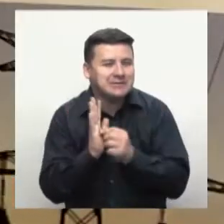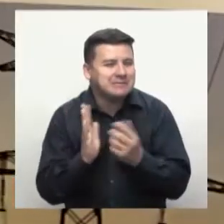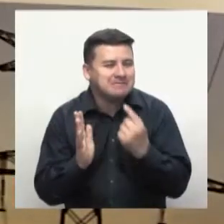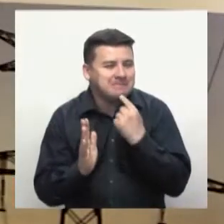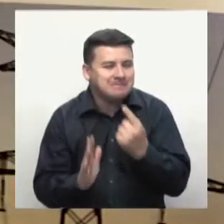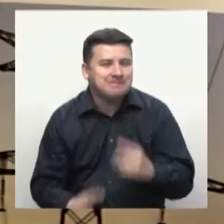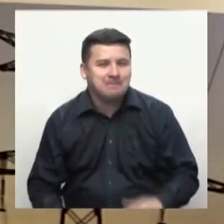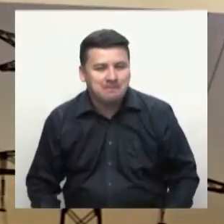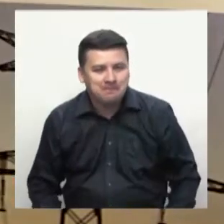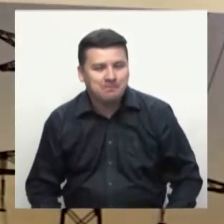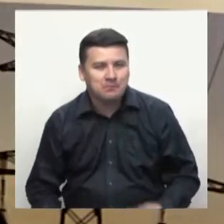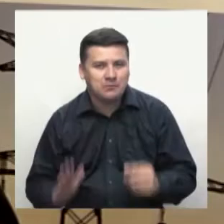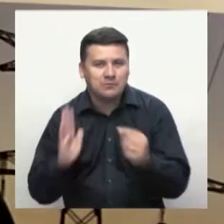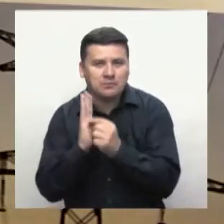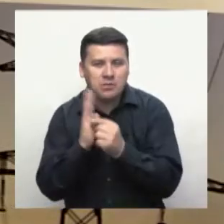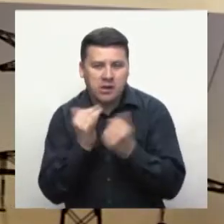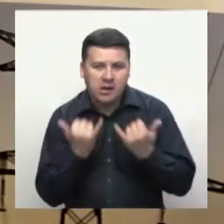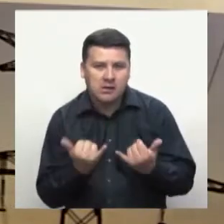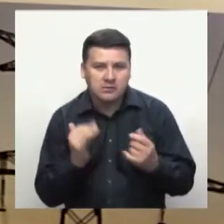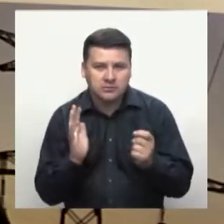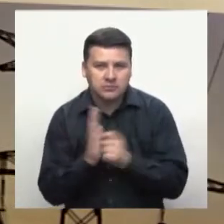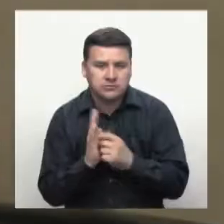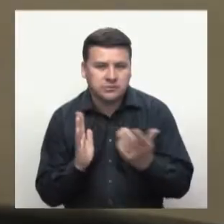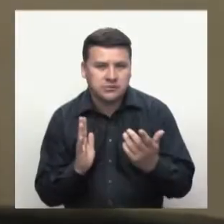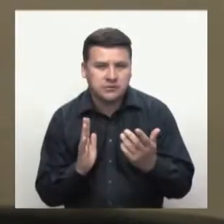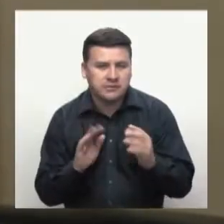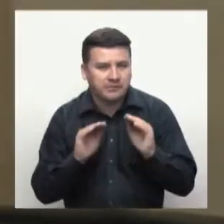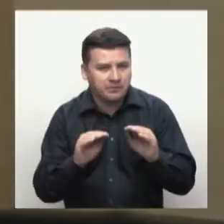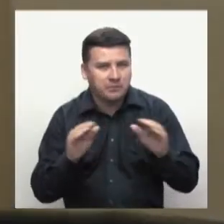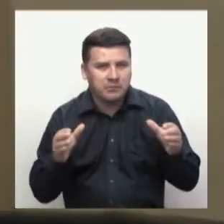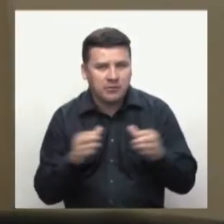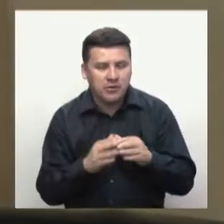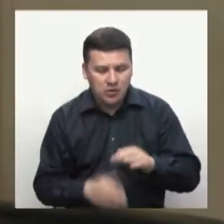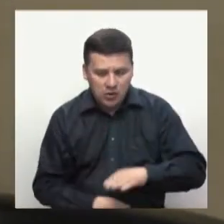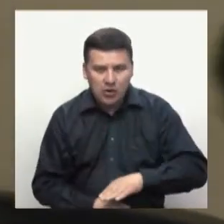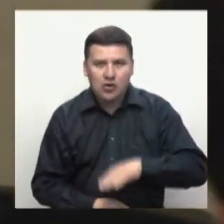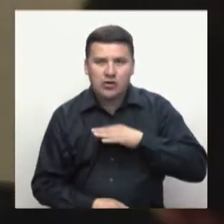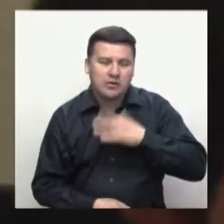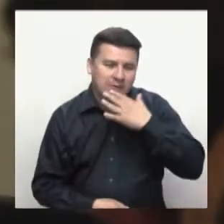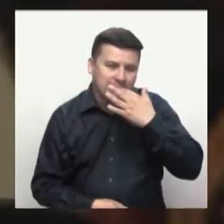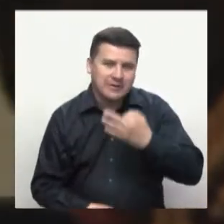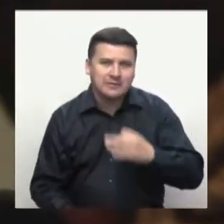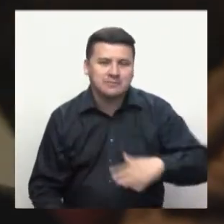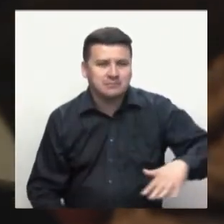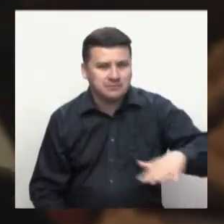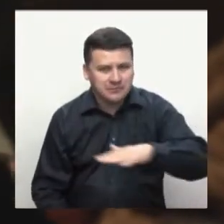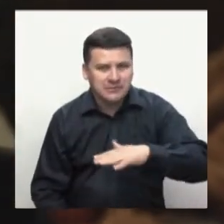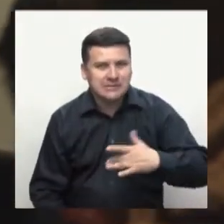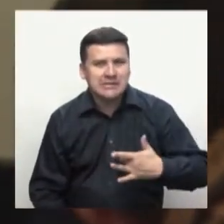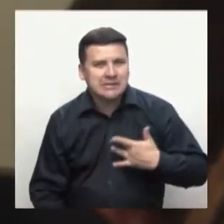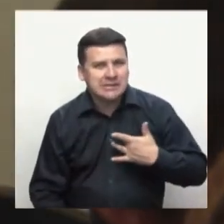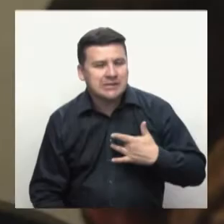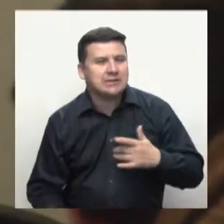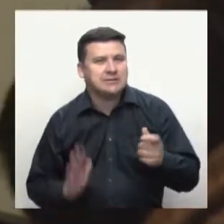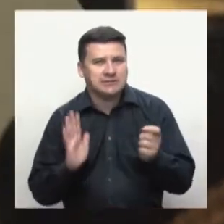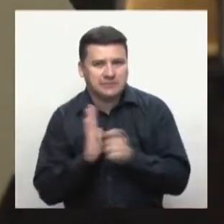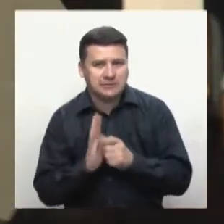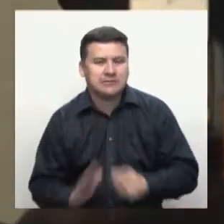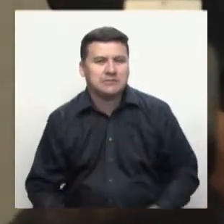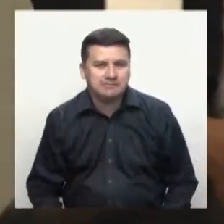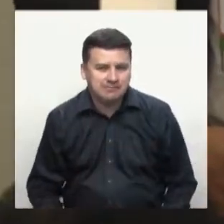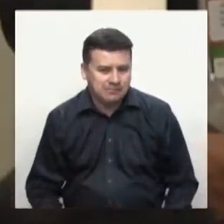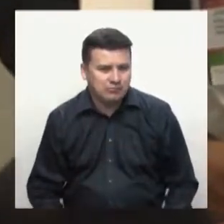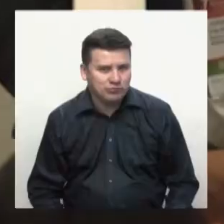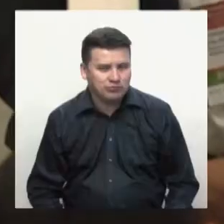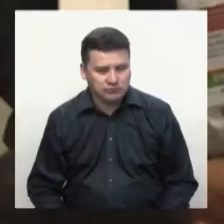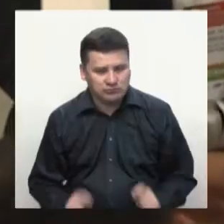nota ahora delante del público, lleno de orgullo de verdad de haber sentido esto, es haber dejado una